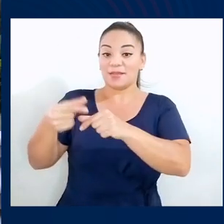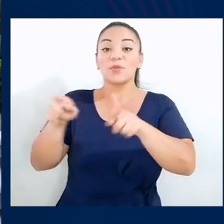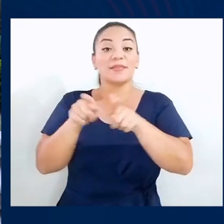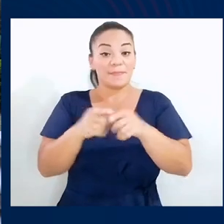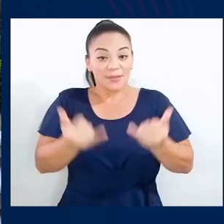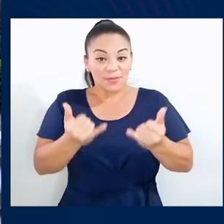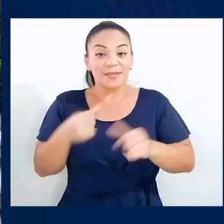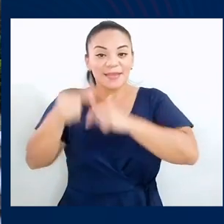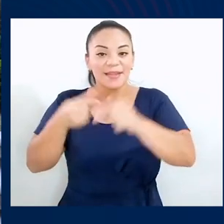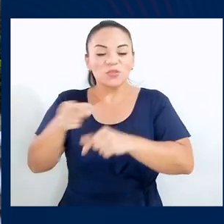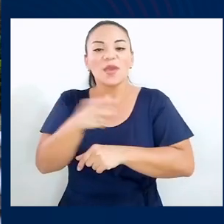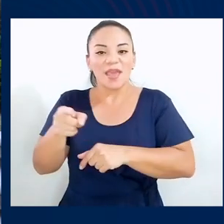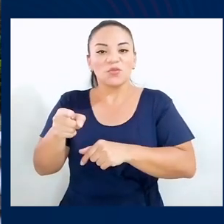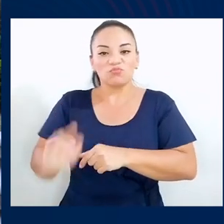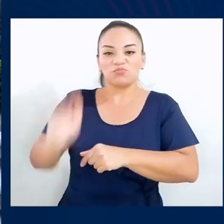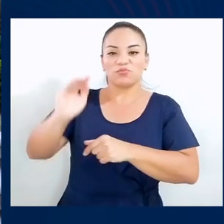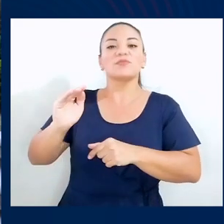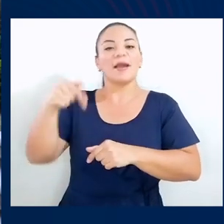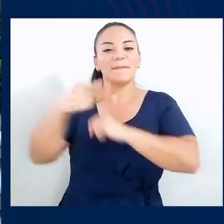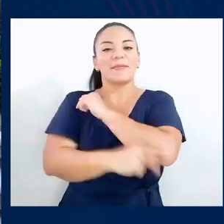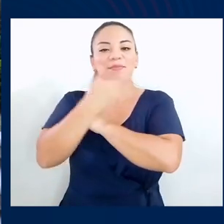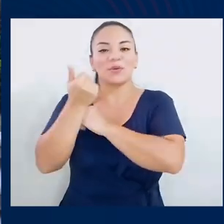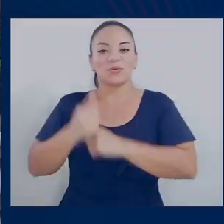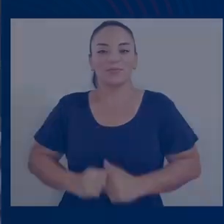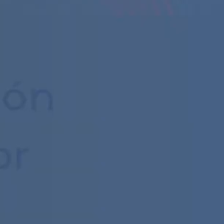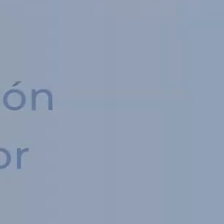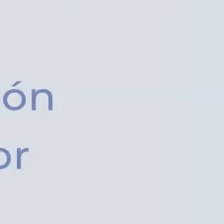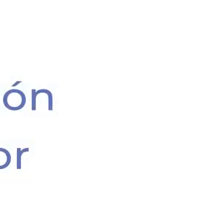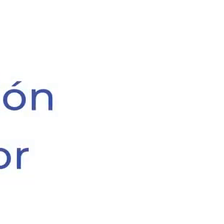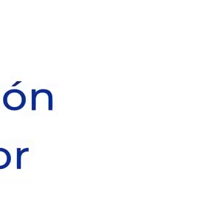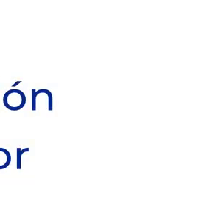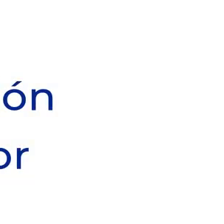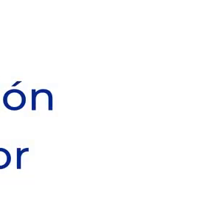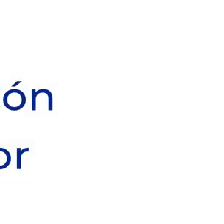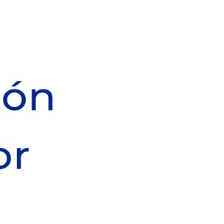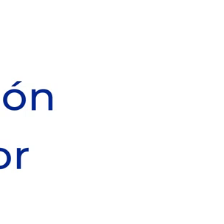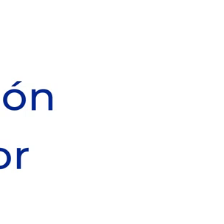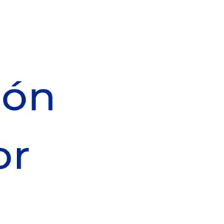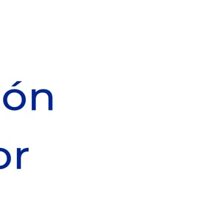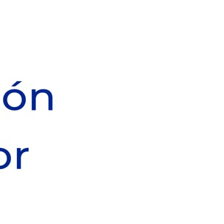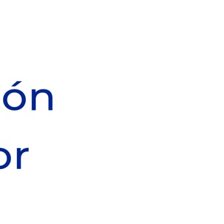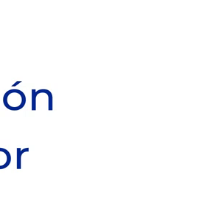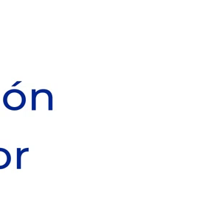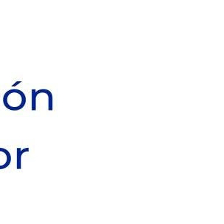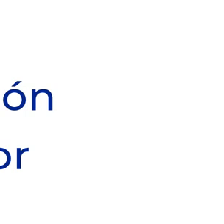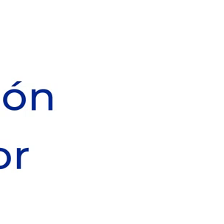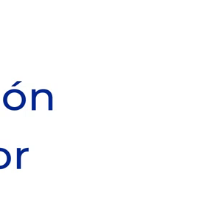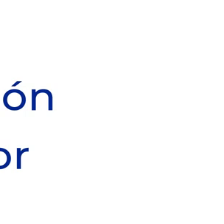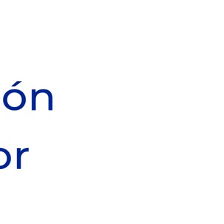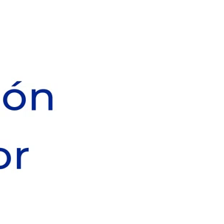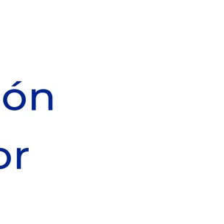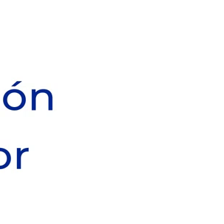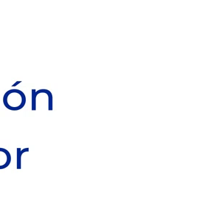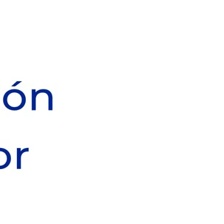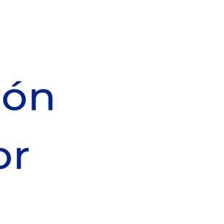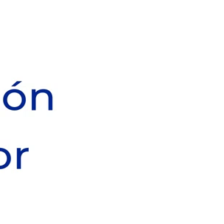Por eso pongámonos a trabajar, a decidir y a mejorar para que la próxima generación y esta misma viva en un país mejor.